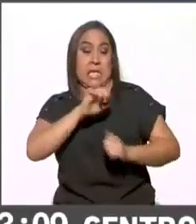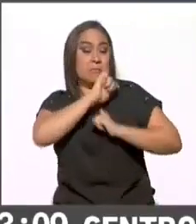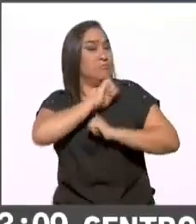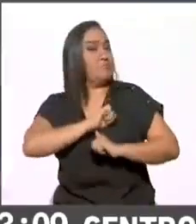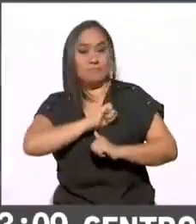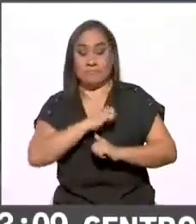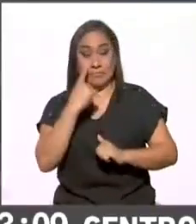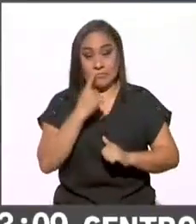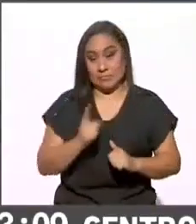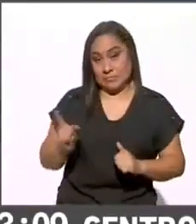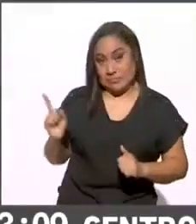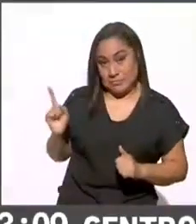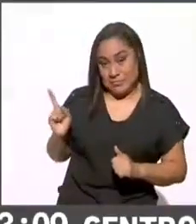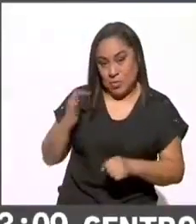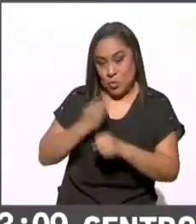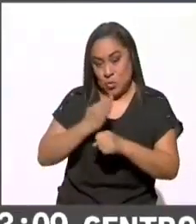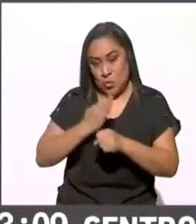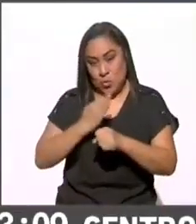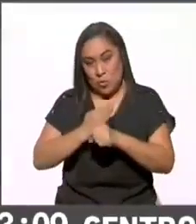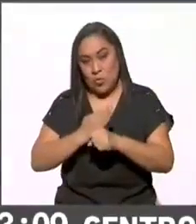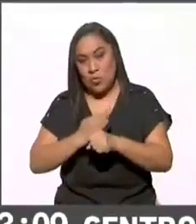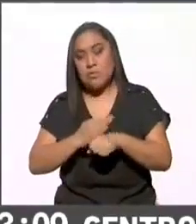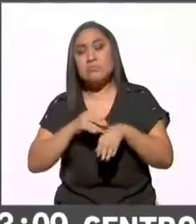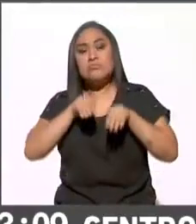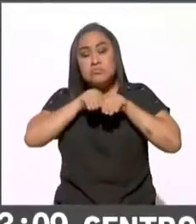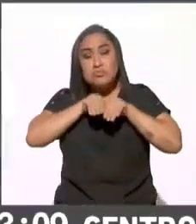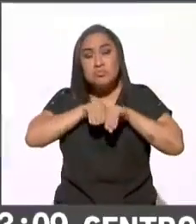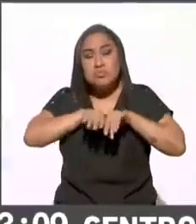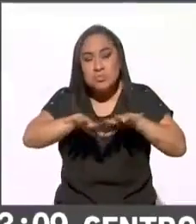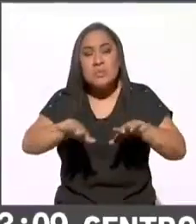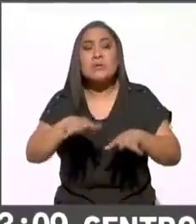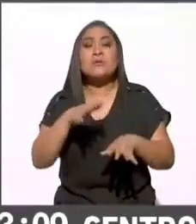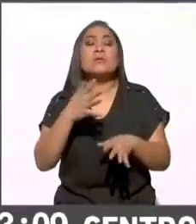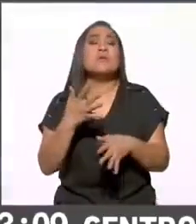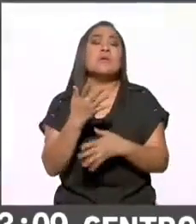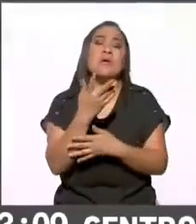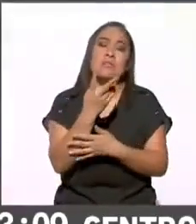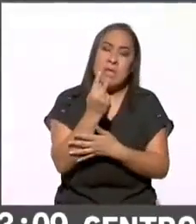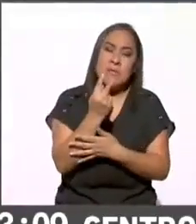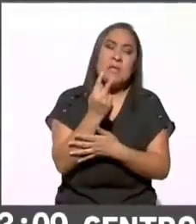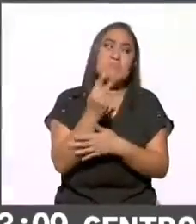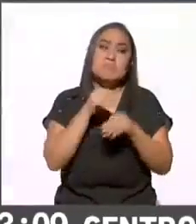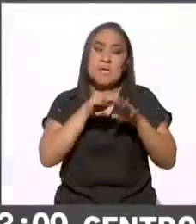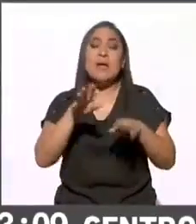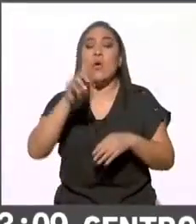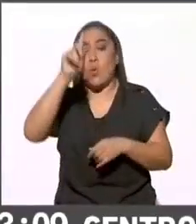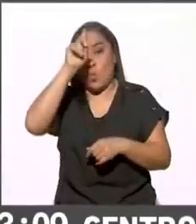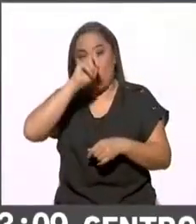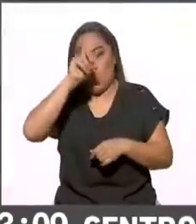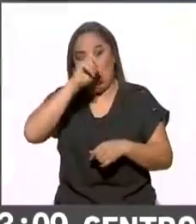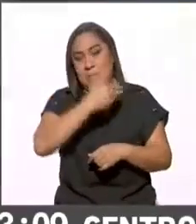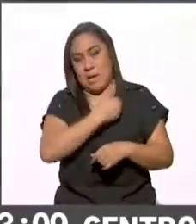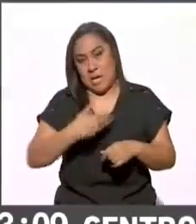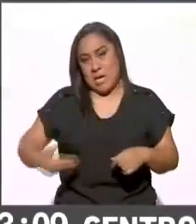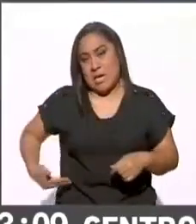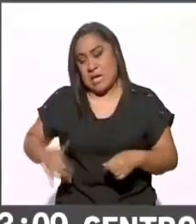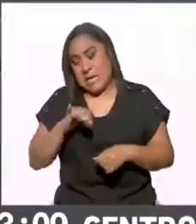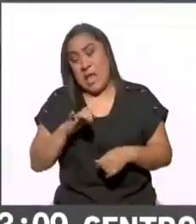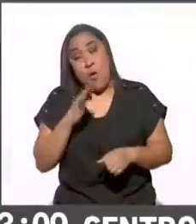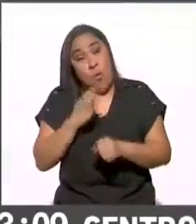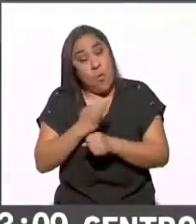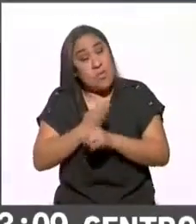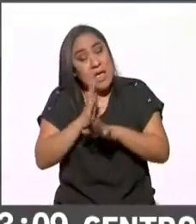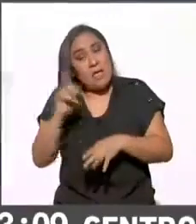pudimos ver en la transmisión que lleva a todo el país los medios públicos, el consejero presidente del INE ya salió a dar un